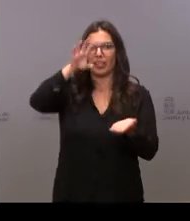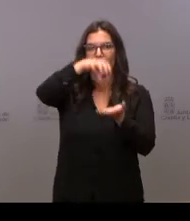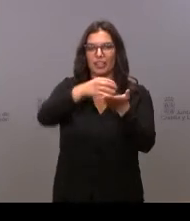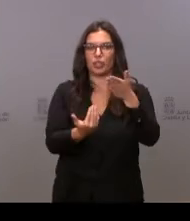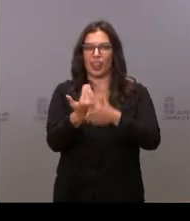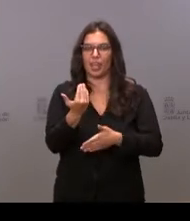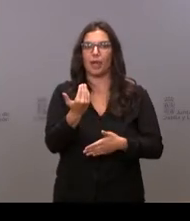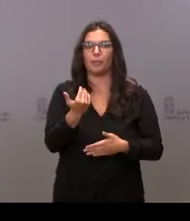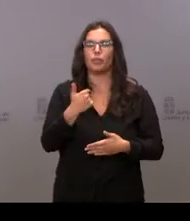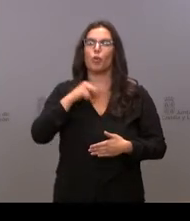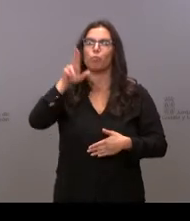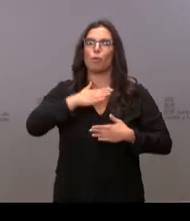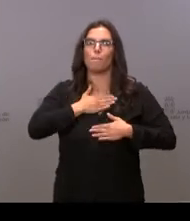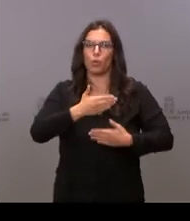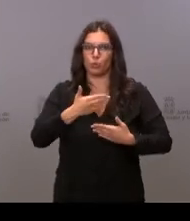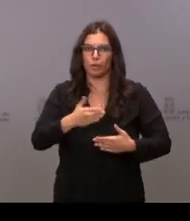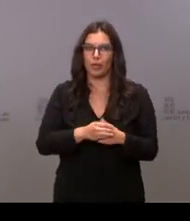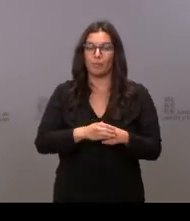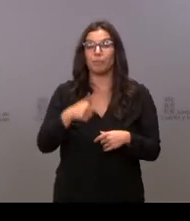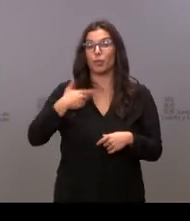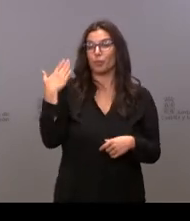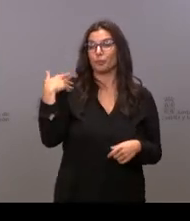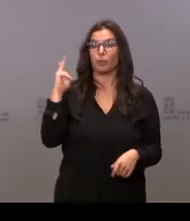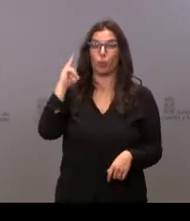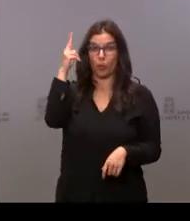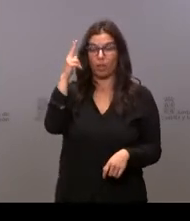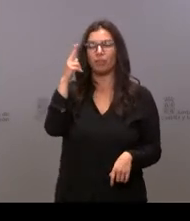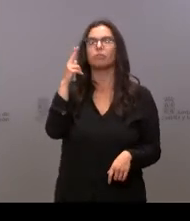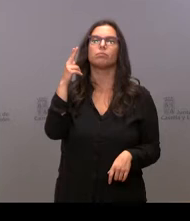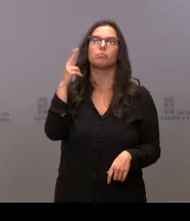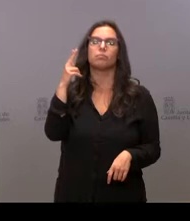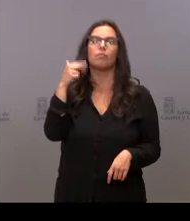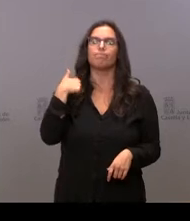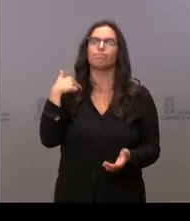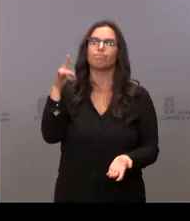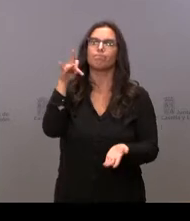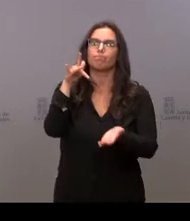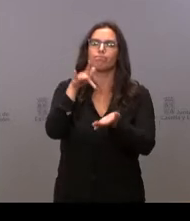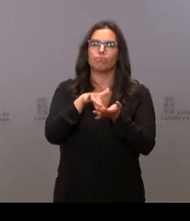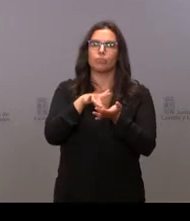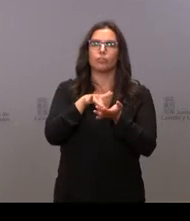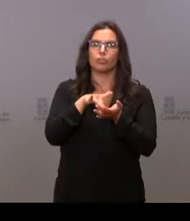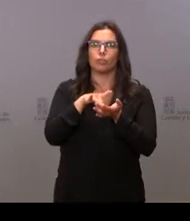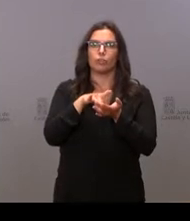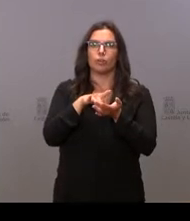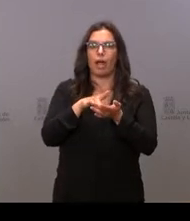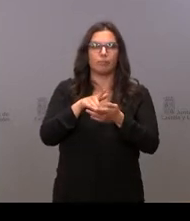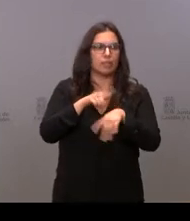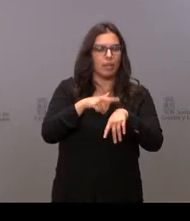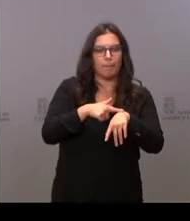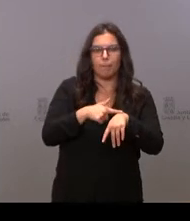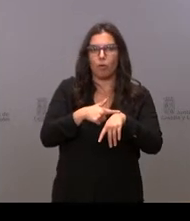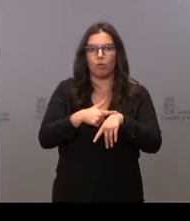y soy voluntaria. Cuando me jubilé, yo tenía que utilizar el tiempo en alguna cosa.